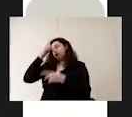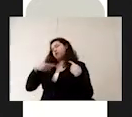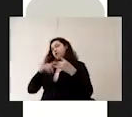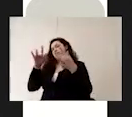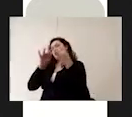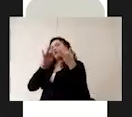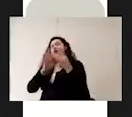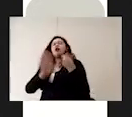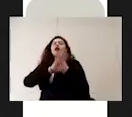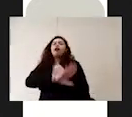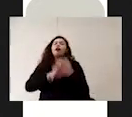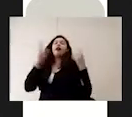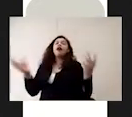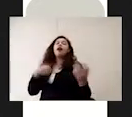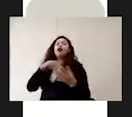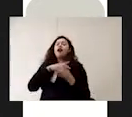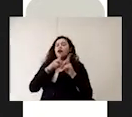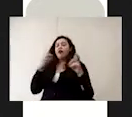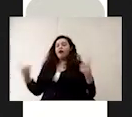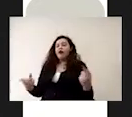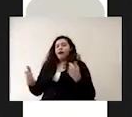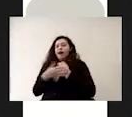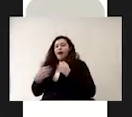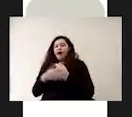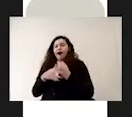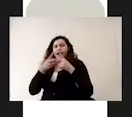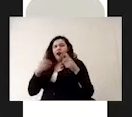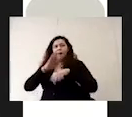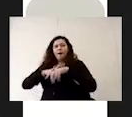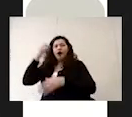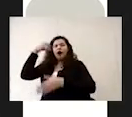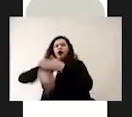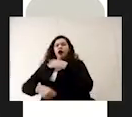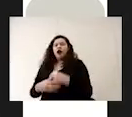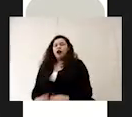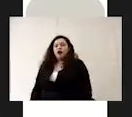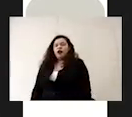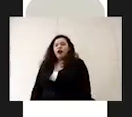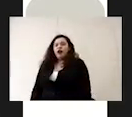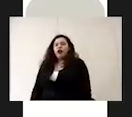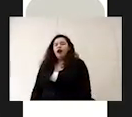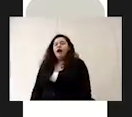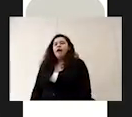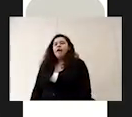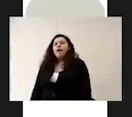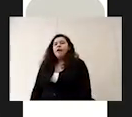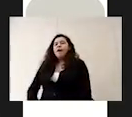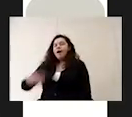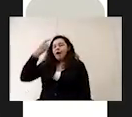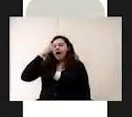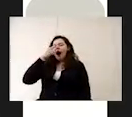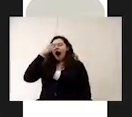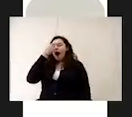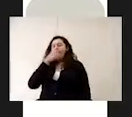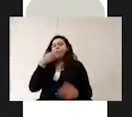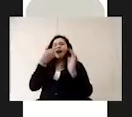este punto lo vamos a desarrollar más más adelante en la parte de principalmente los talleres